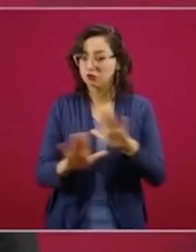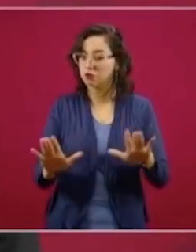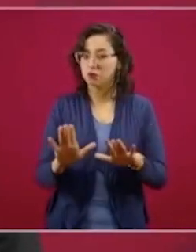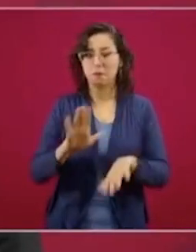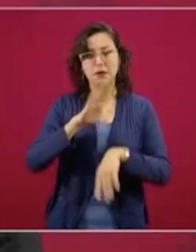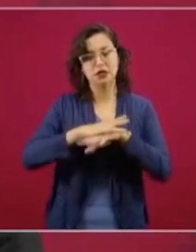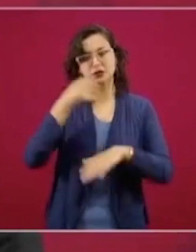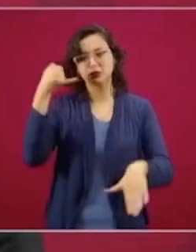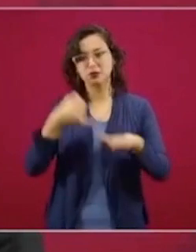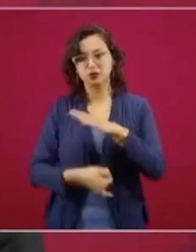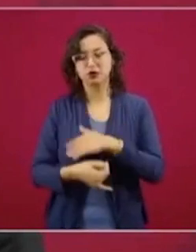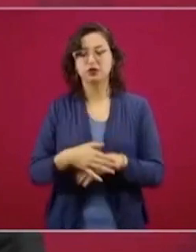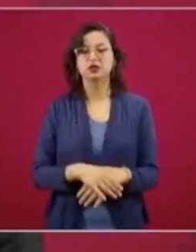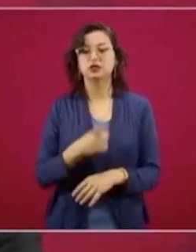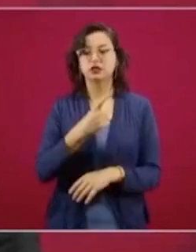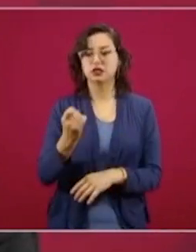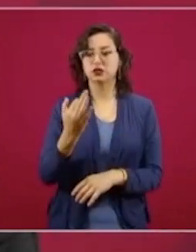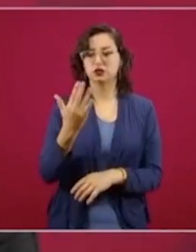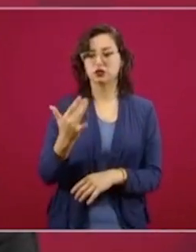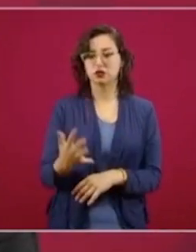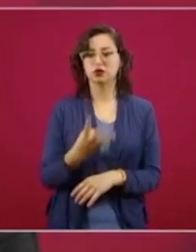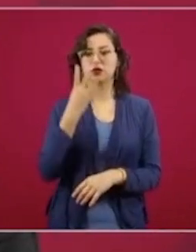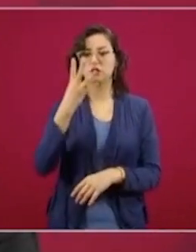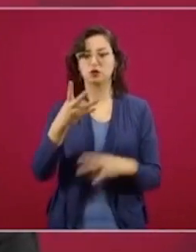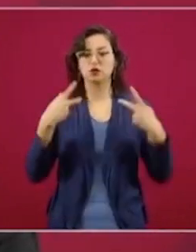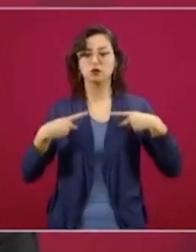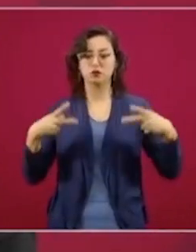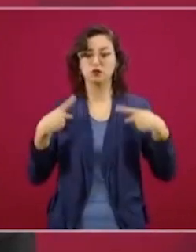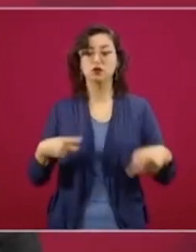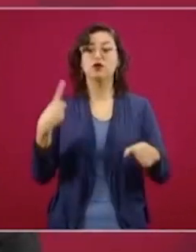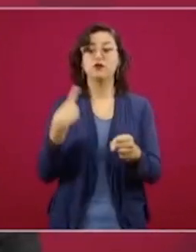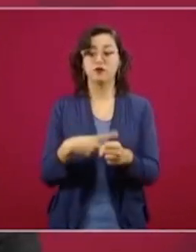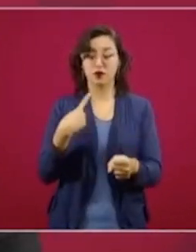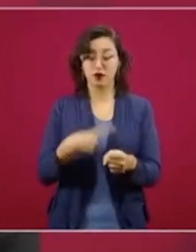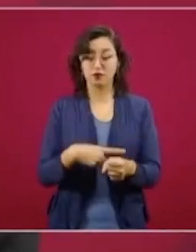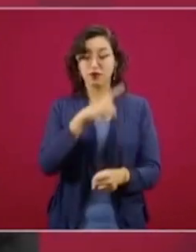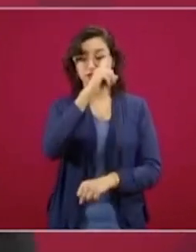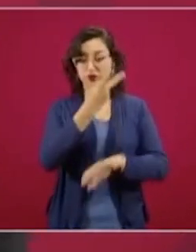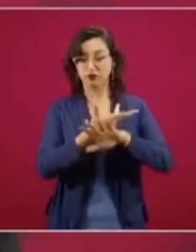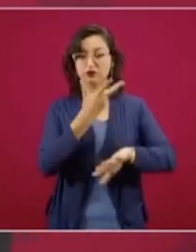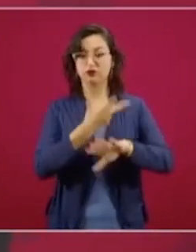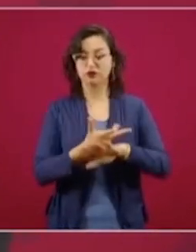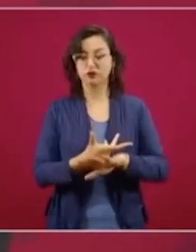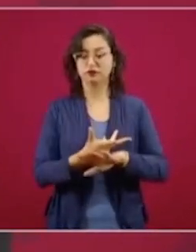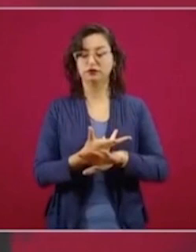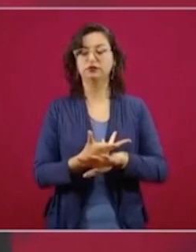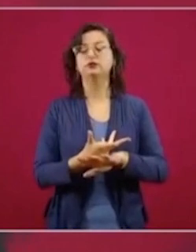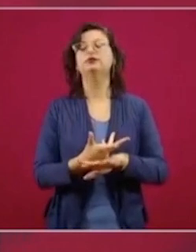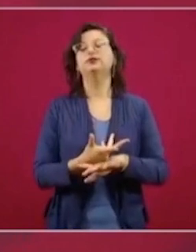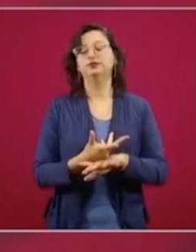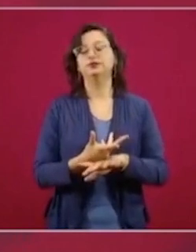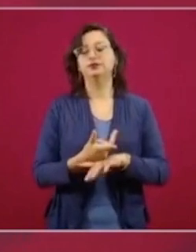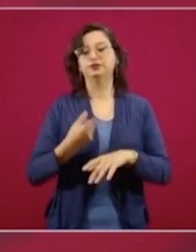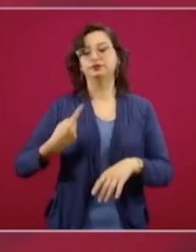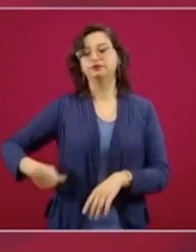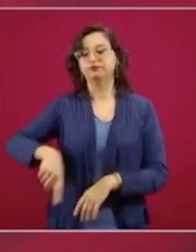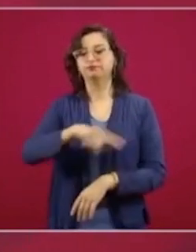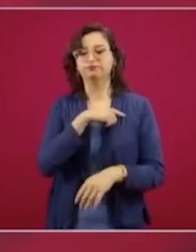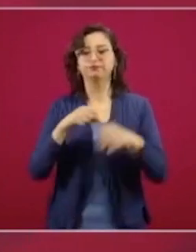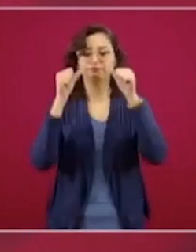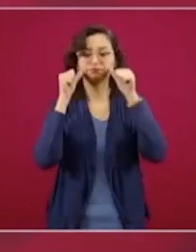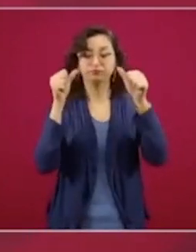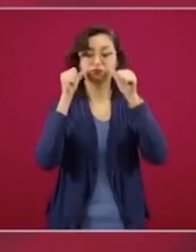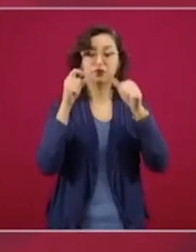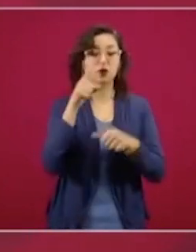154 en Estados Unidos pacientes a cargo nuestro en este momento, personas que están enfermas, que no tuvieron